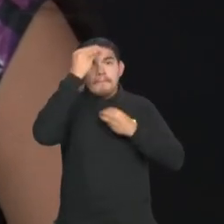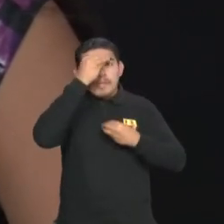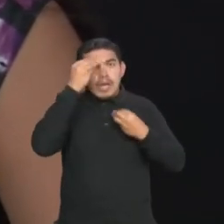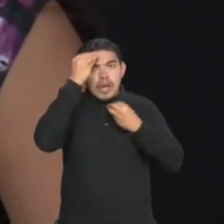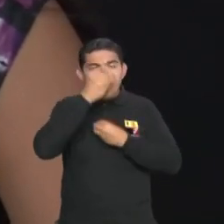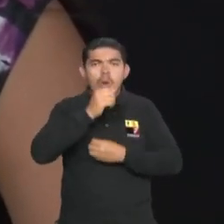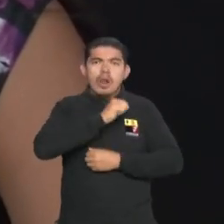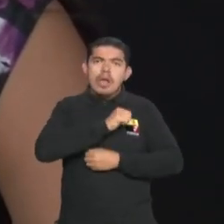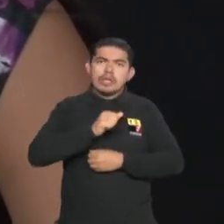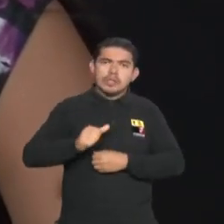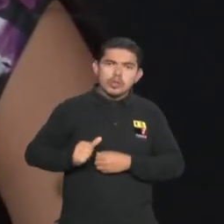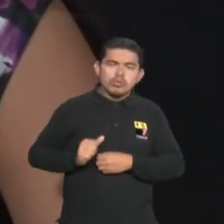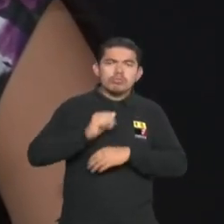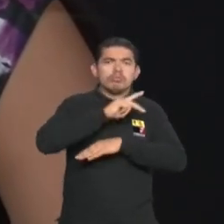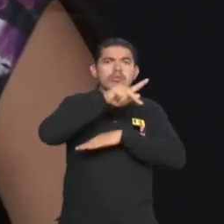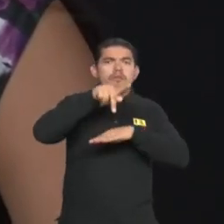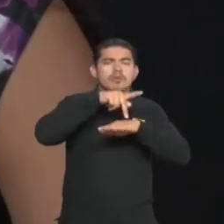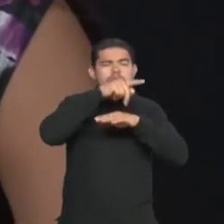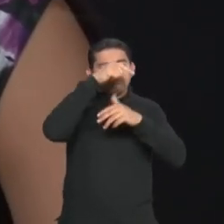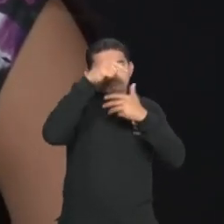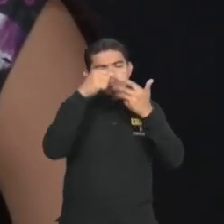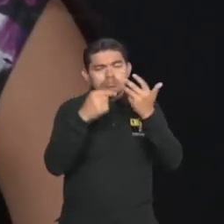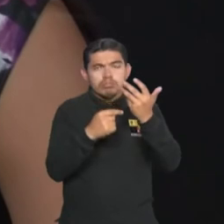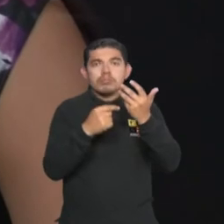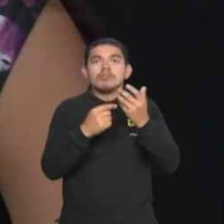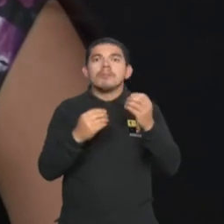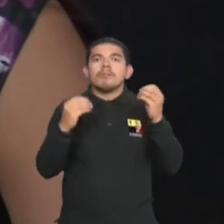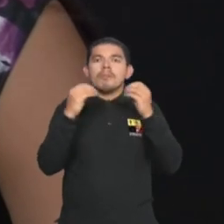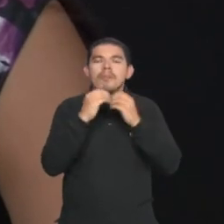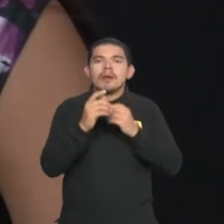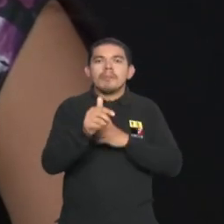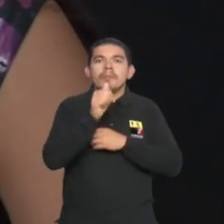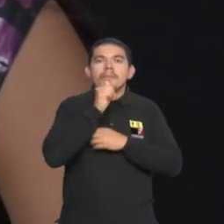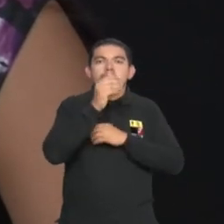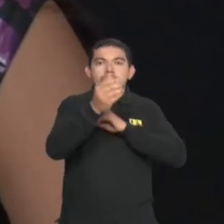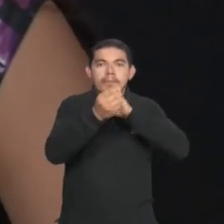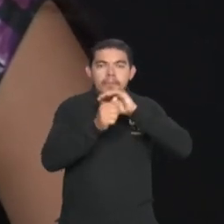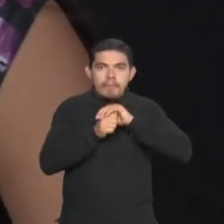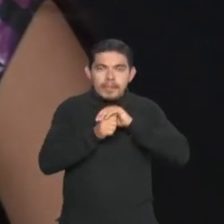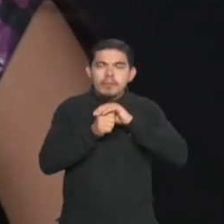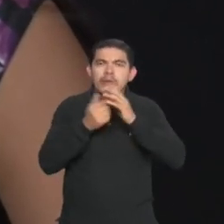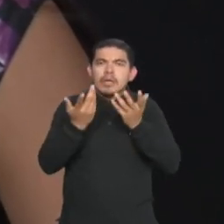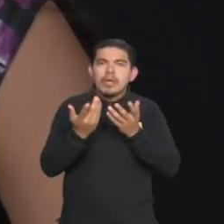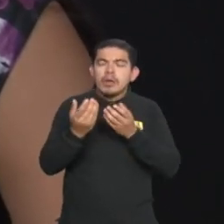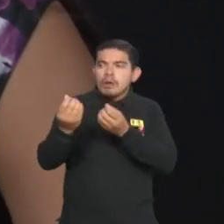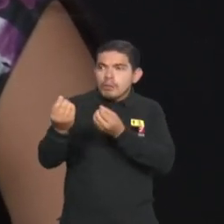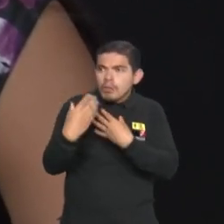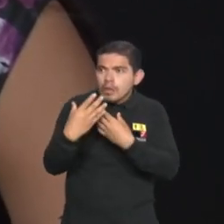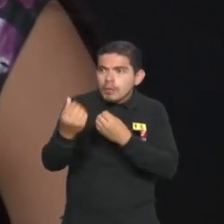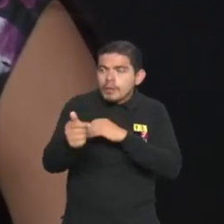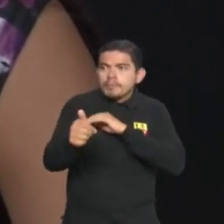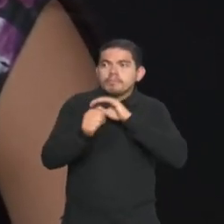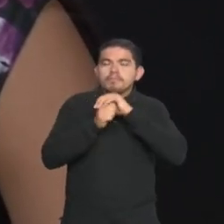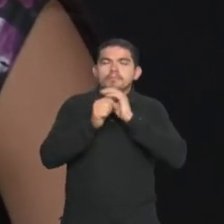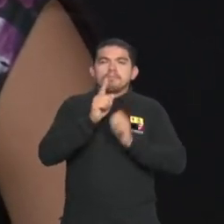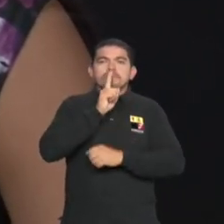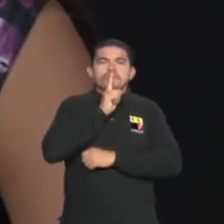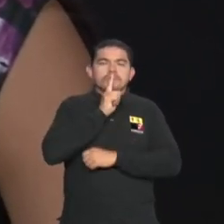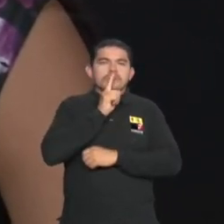actitudinales y también profesionales. Y uno de esos es la confidencialidad de todo lo que nosotros tratamos en un tema de interpretación.